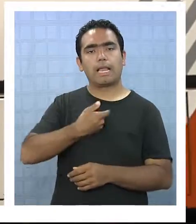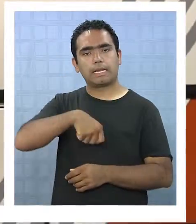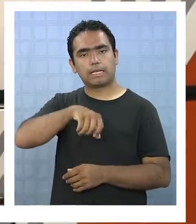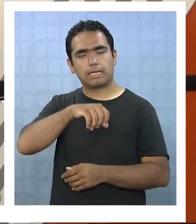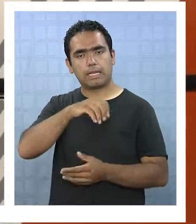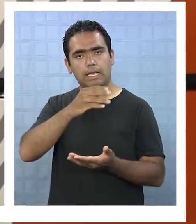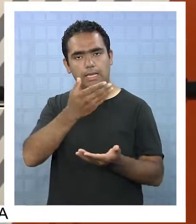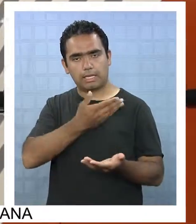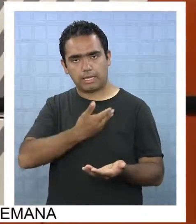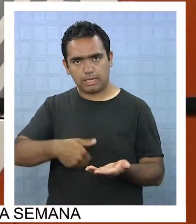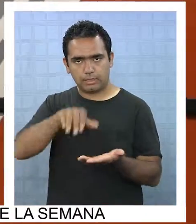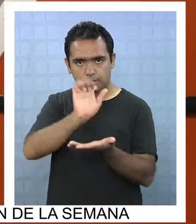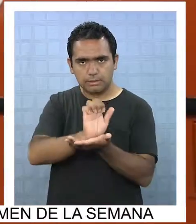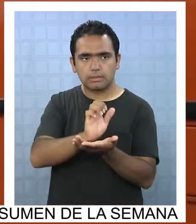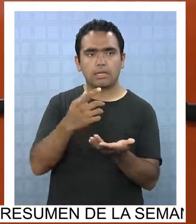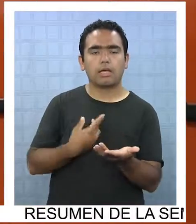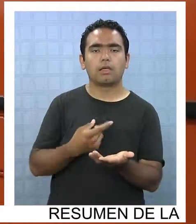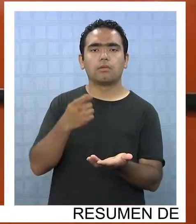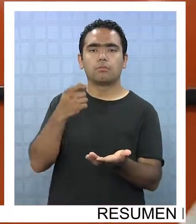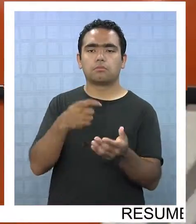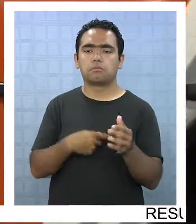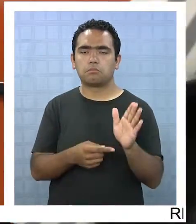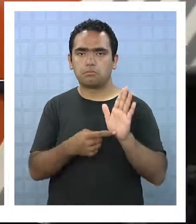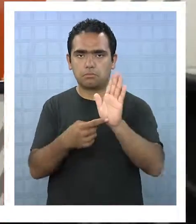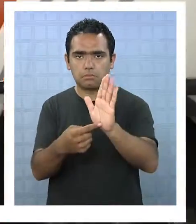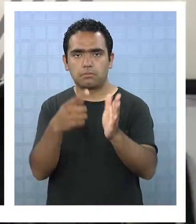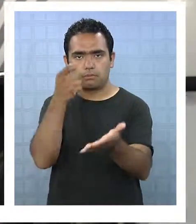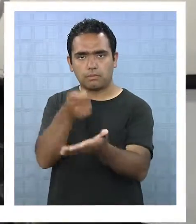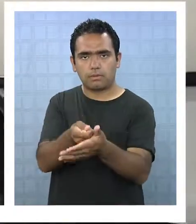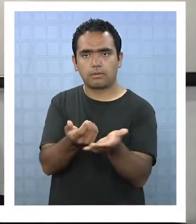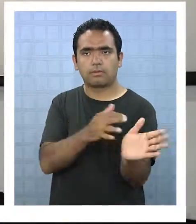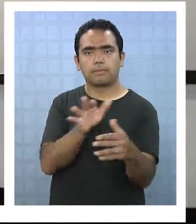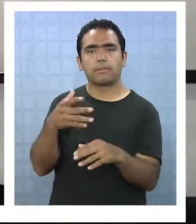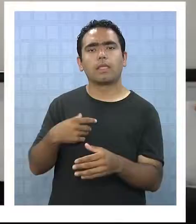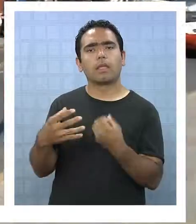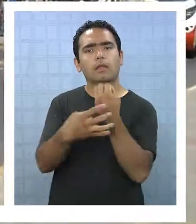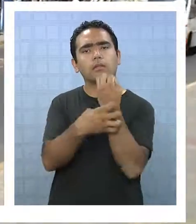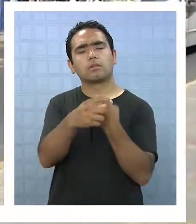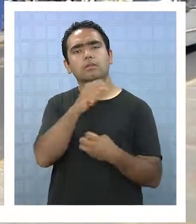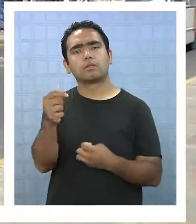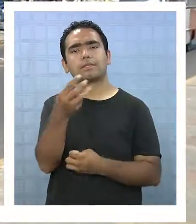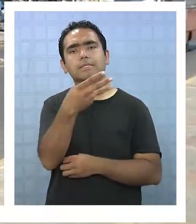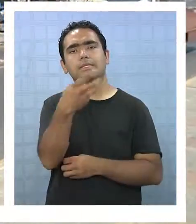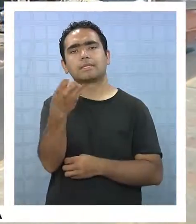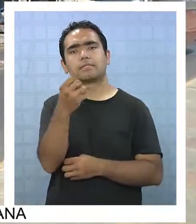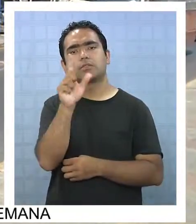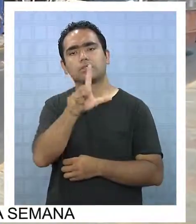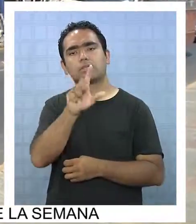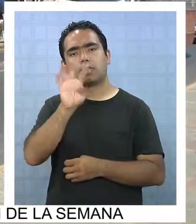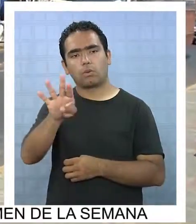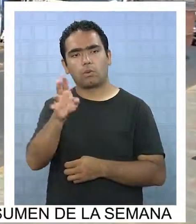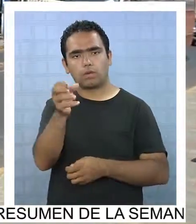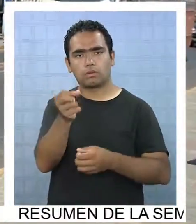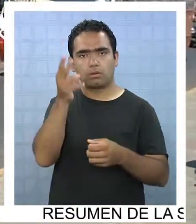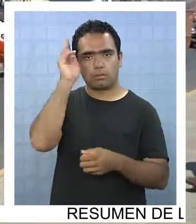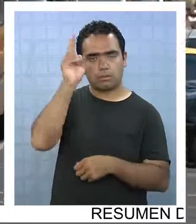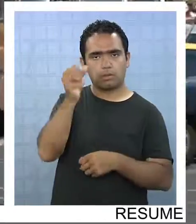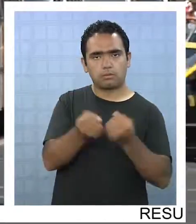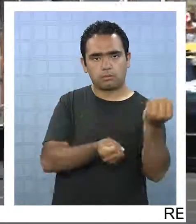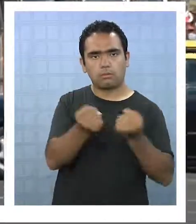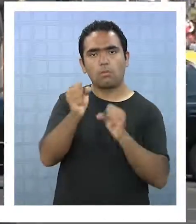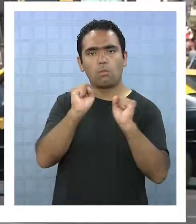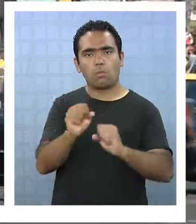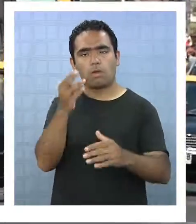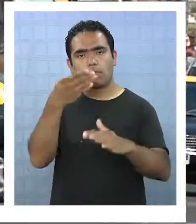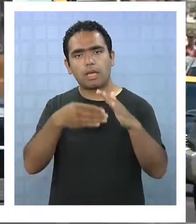máquina que hace la rebaja del pasaje escolar. En la región son 374 máquinas las que pueden acceder a